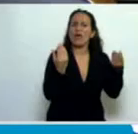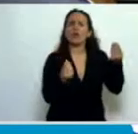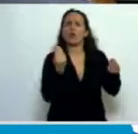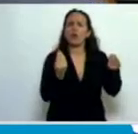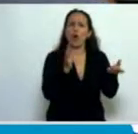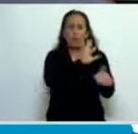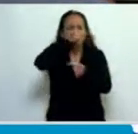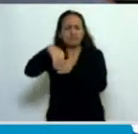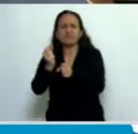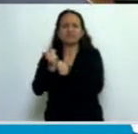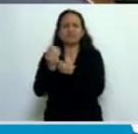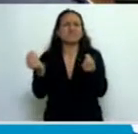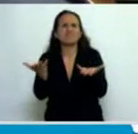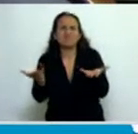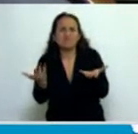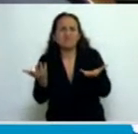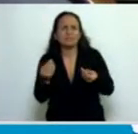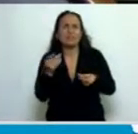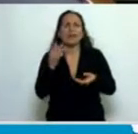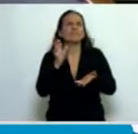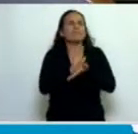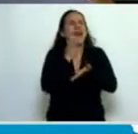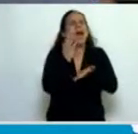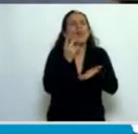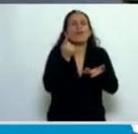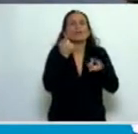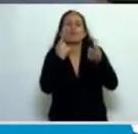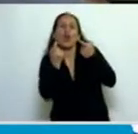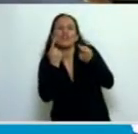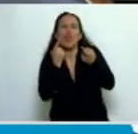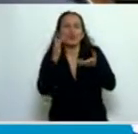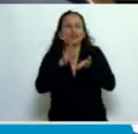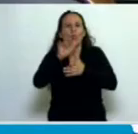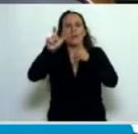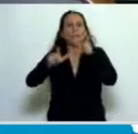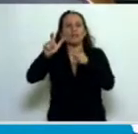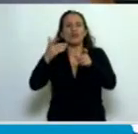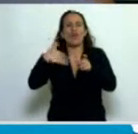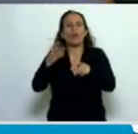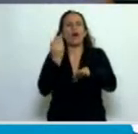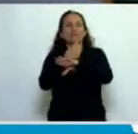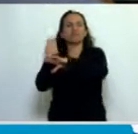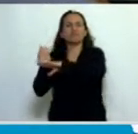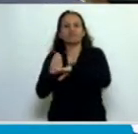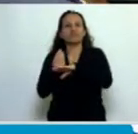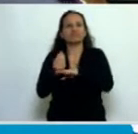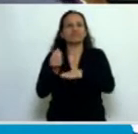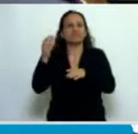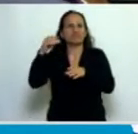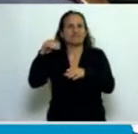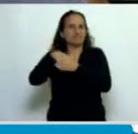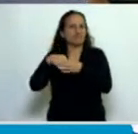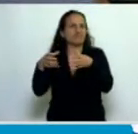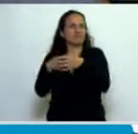en lo que tiene que ver con cierto control mínimo sobre las personas que se van a designar para ejercer cargos de